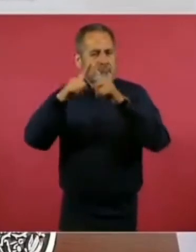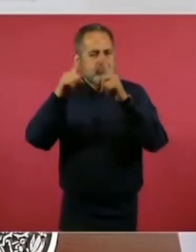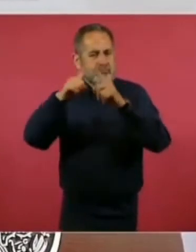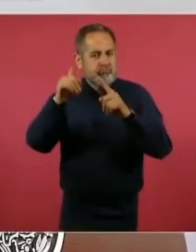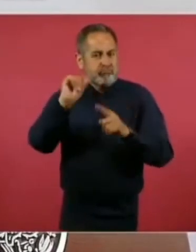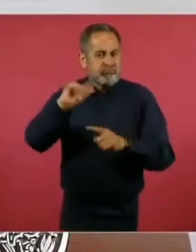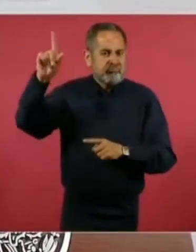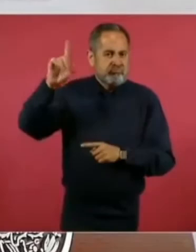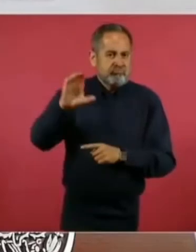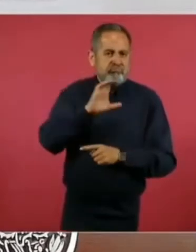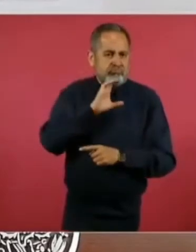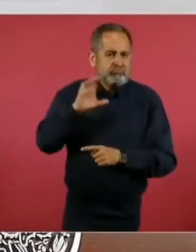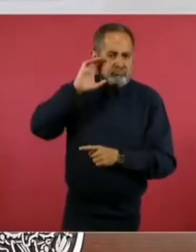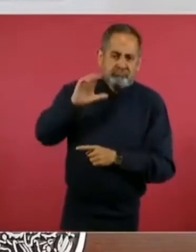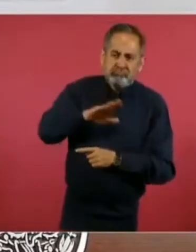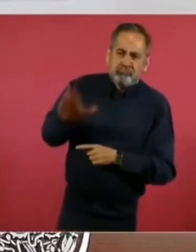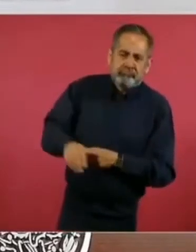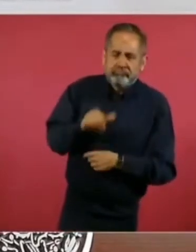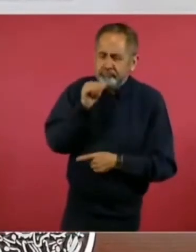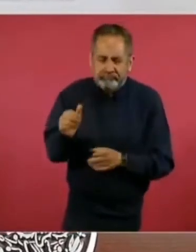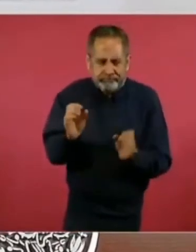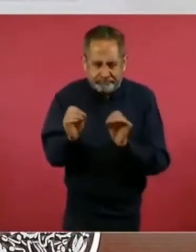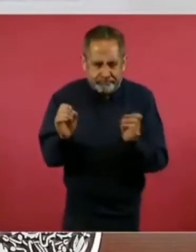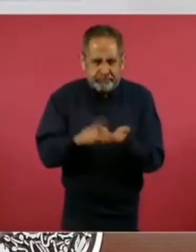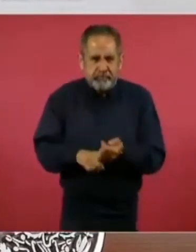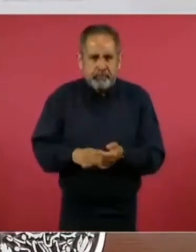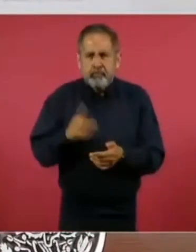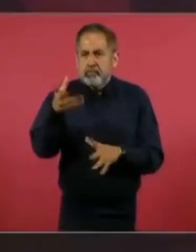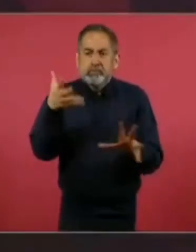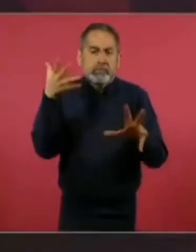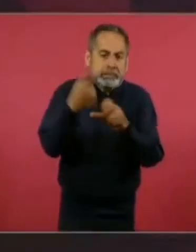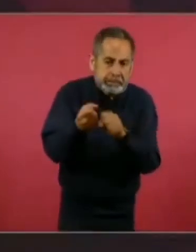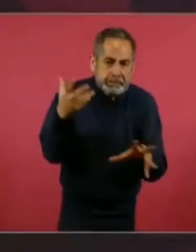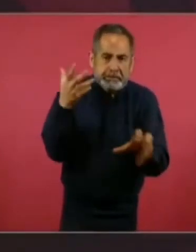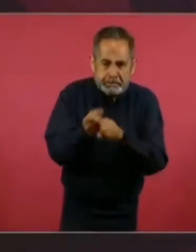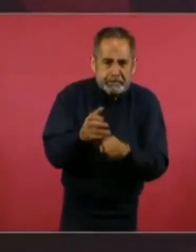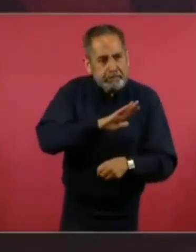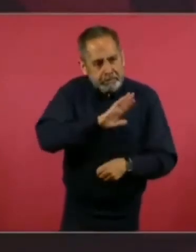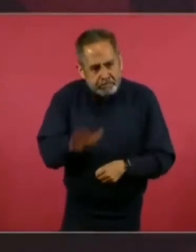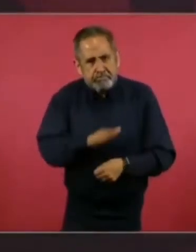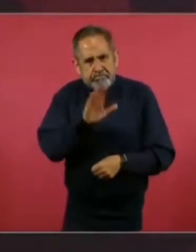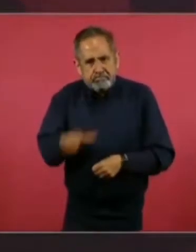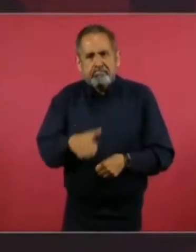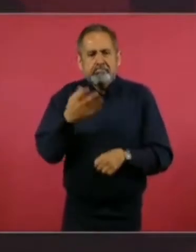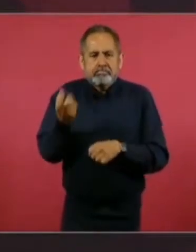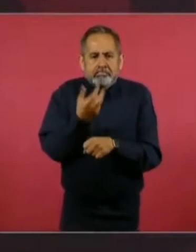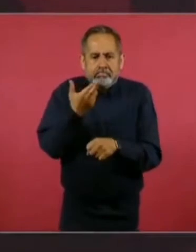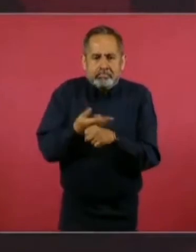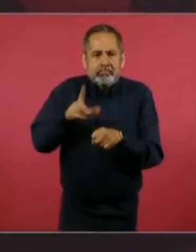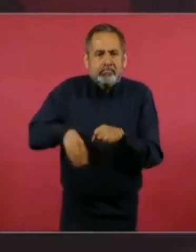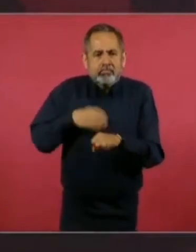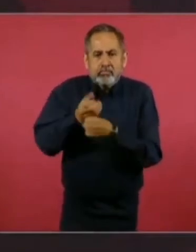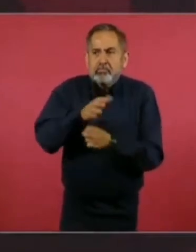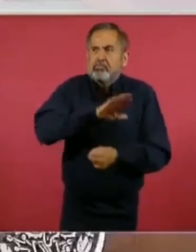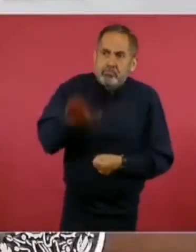no hubo dos accidentes de dos secretarios de gobernación.